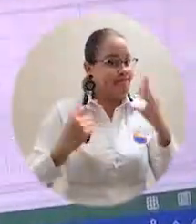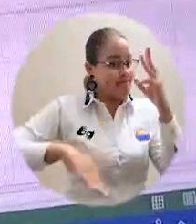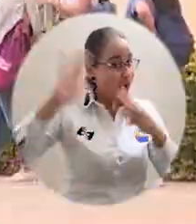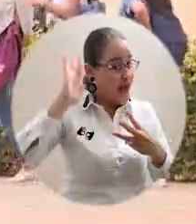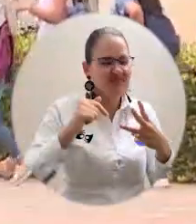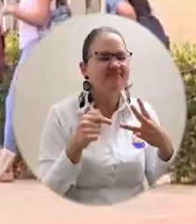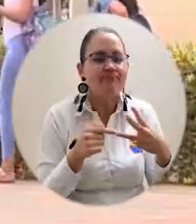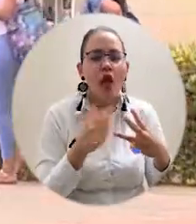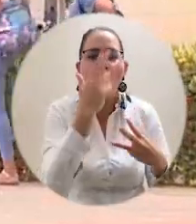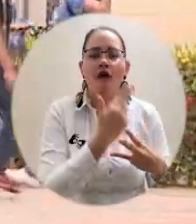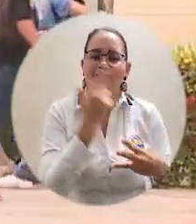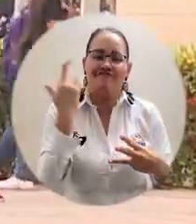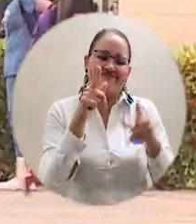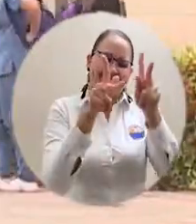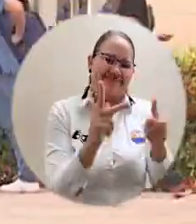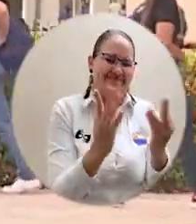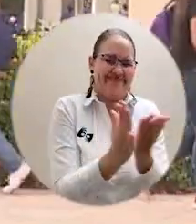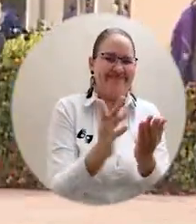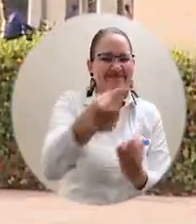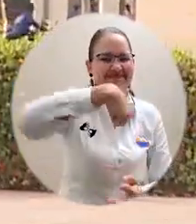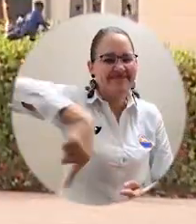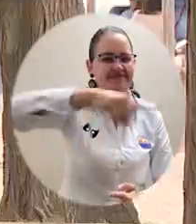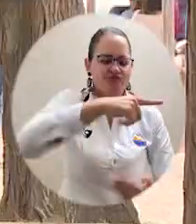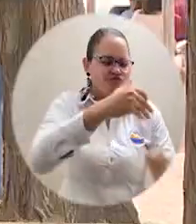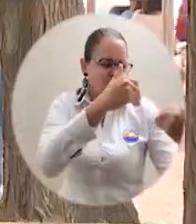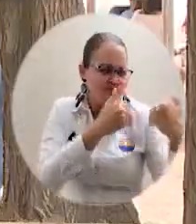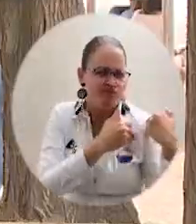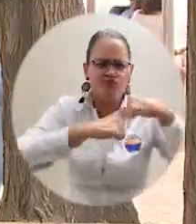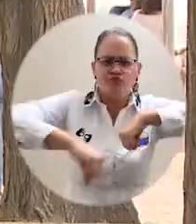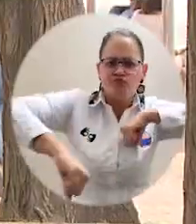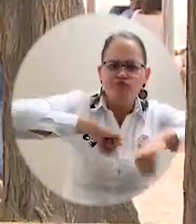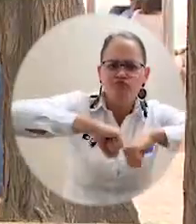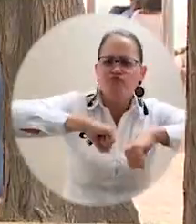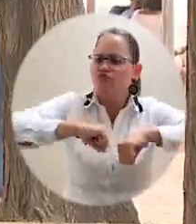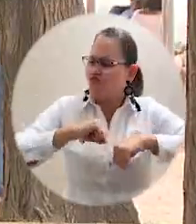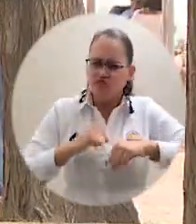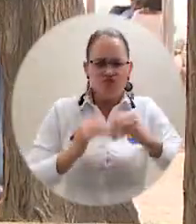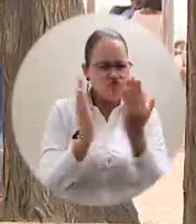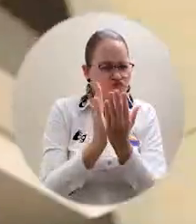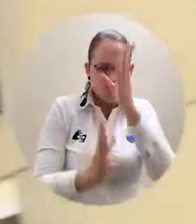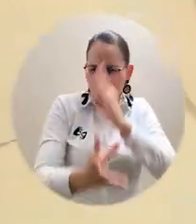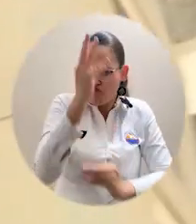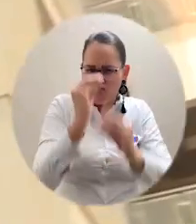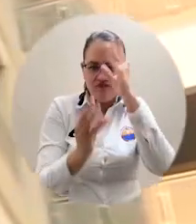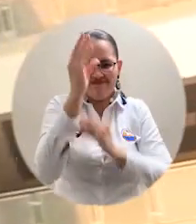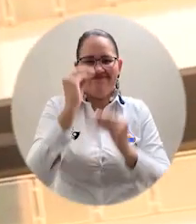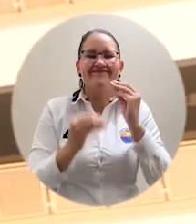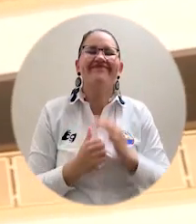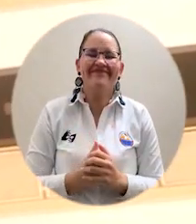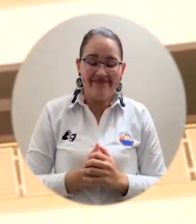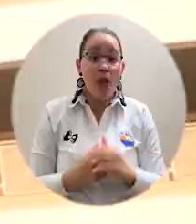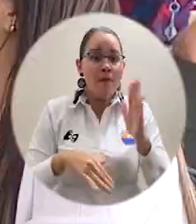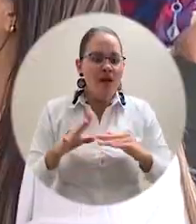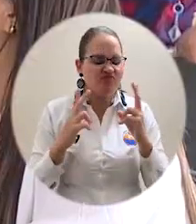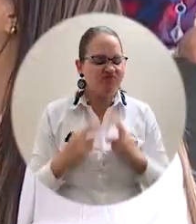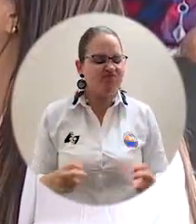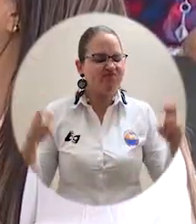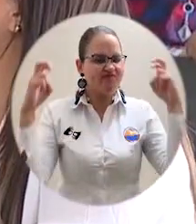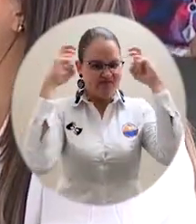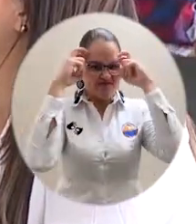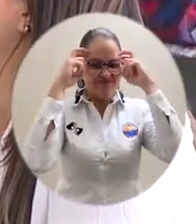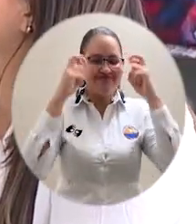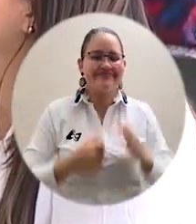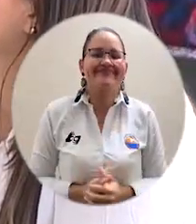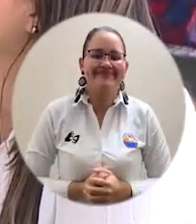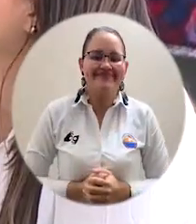fortalecen lo disciplinar y sobre todo el compromiso de nuestros estudiantes que asumen el desafío de estudiar sus